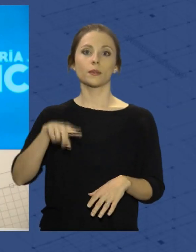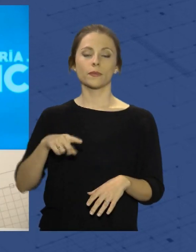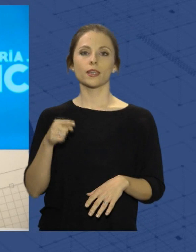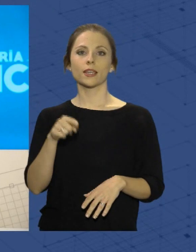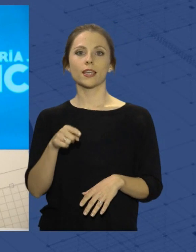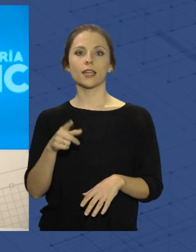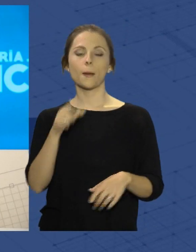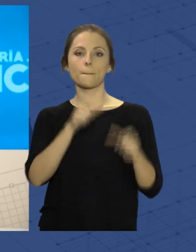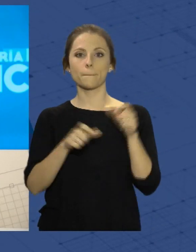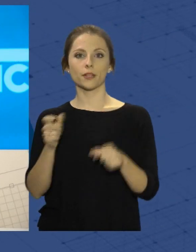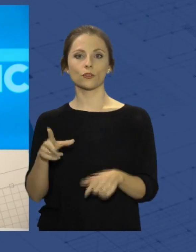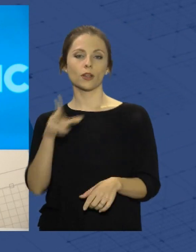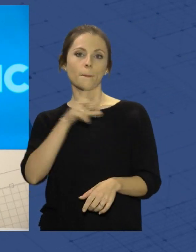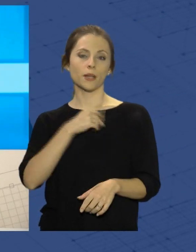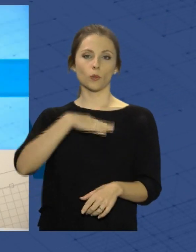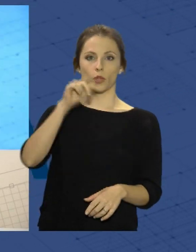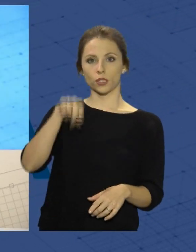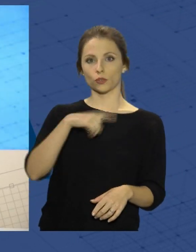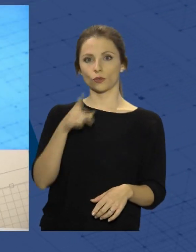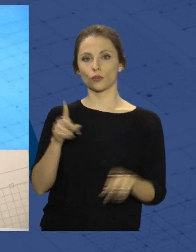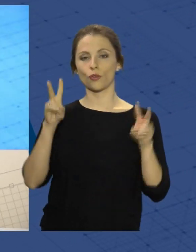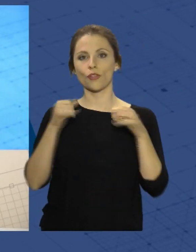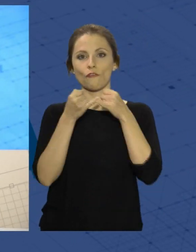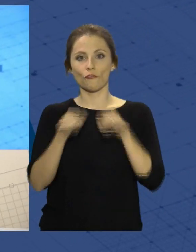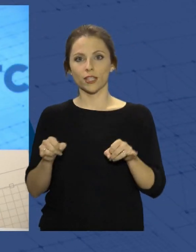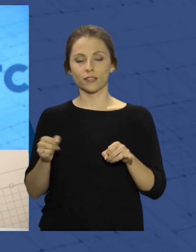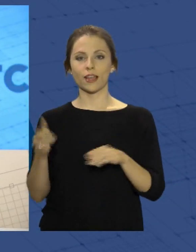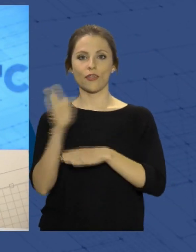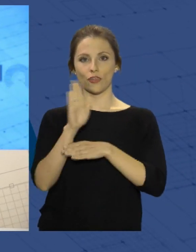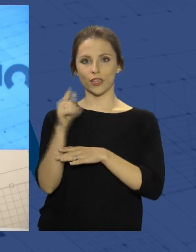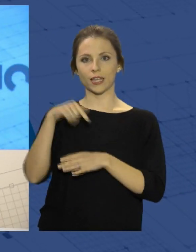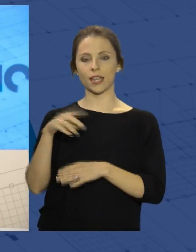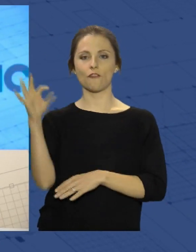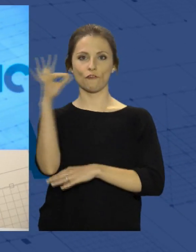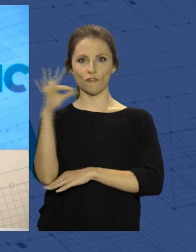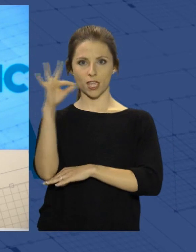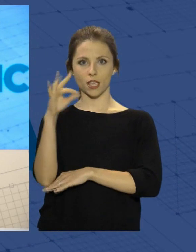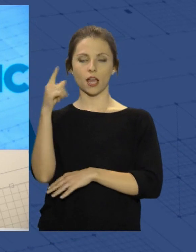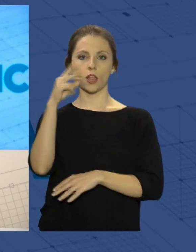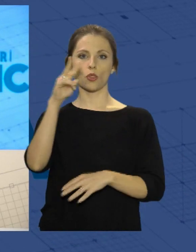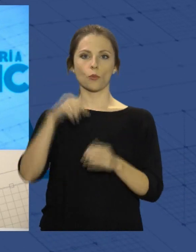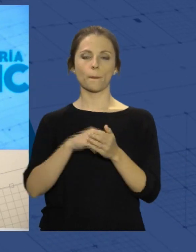nominados en el Centro Nacional de Serie del Festival Internacional de Cine de Almería FICAL 2022.